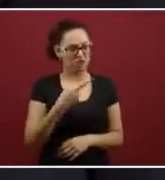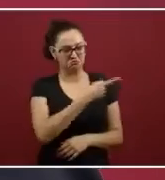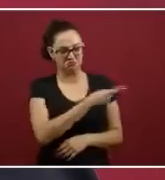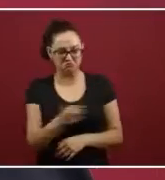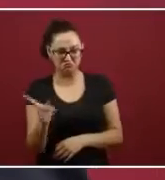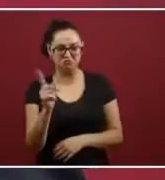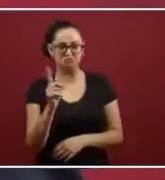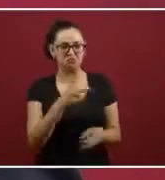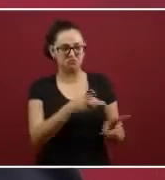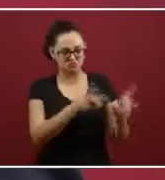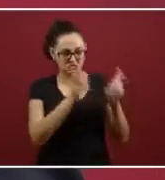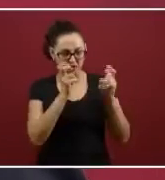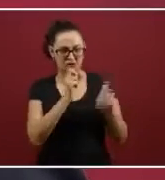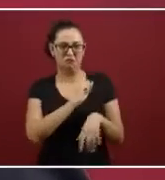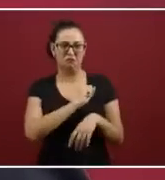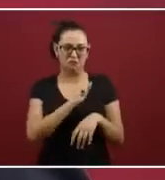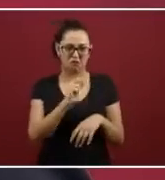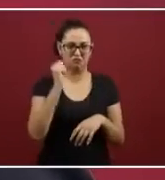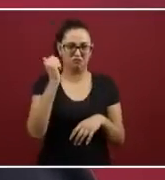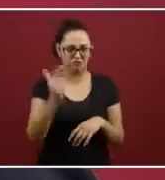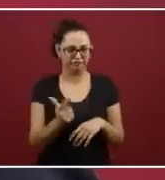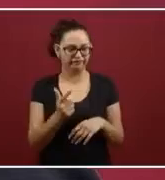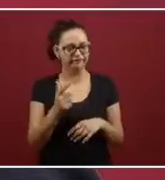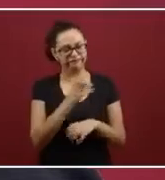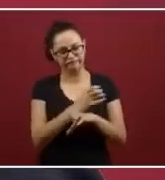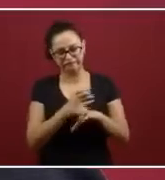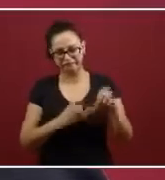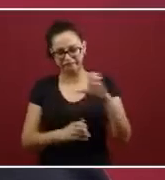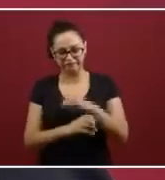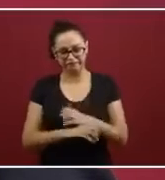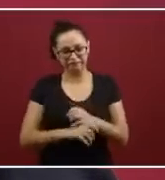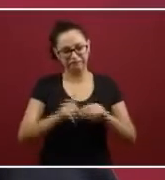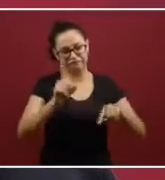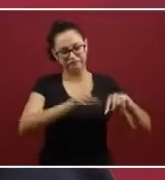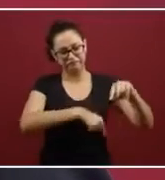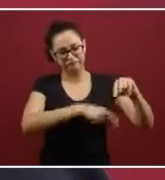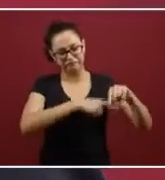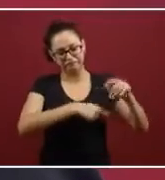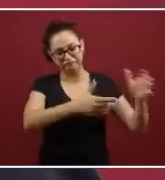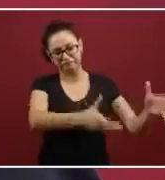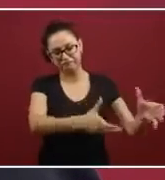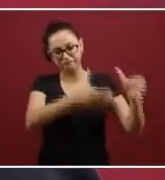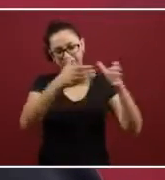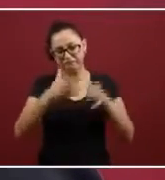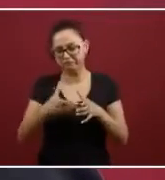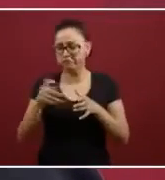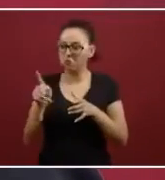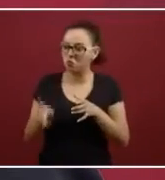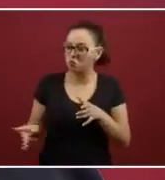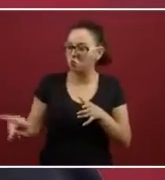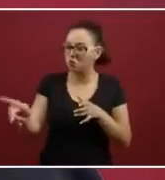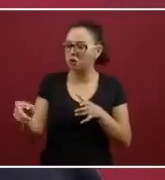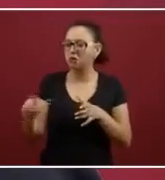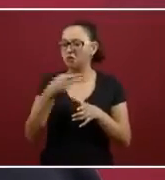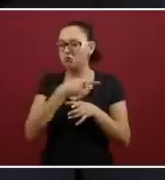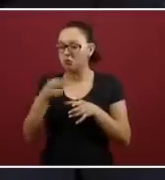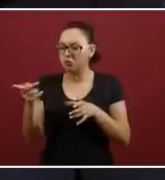las comunidades, sobre todo a las comunidades pobres del país.